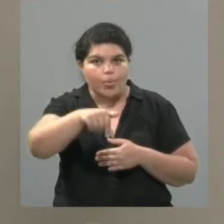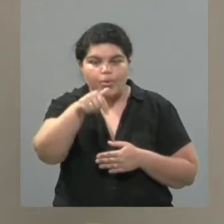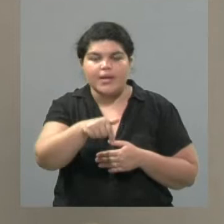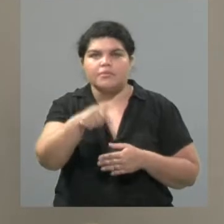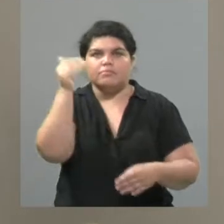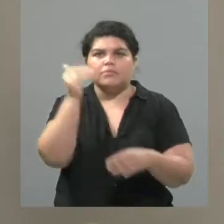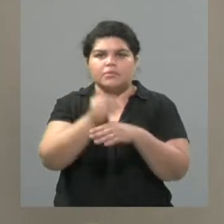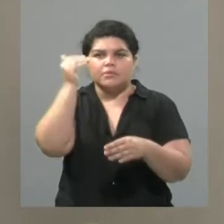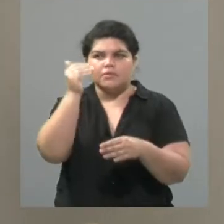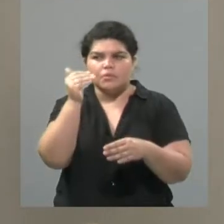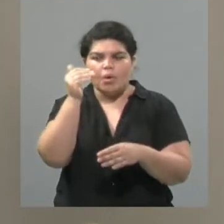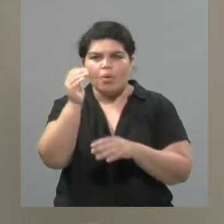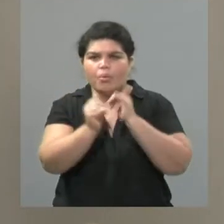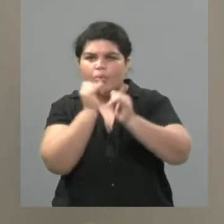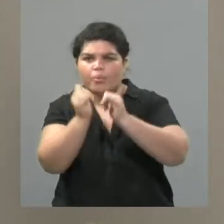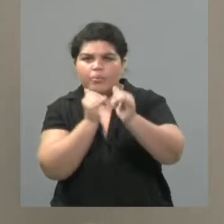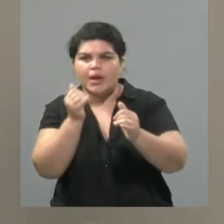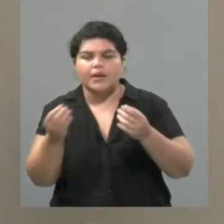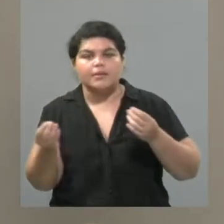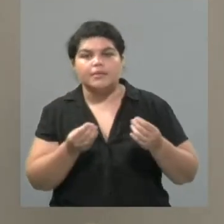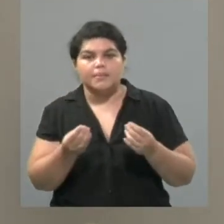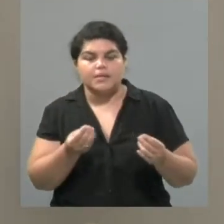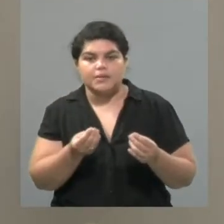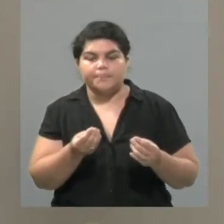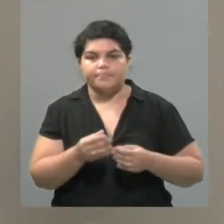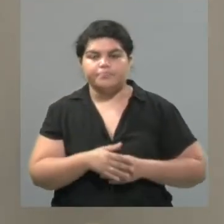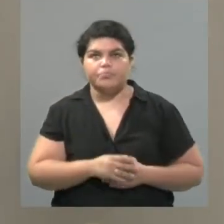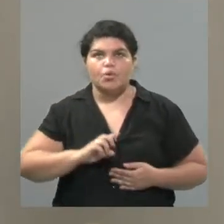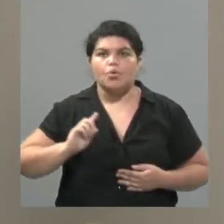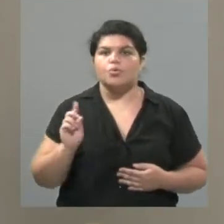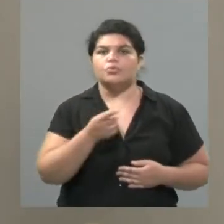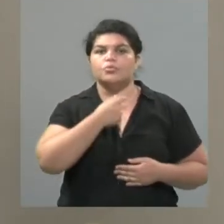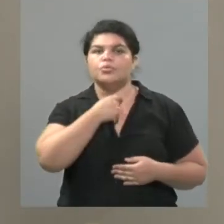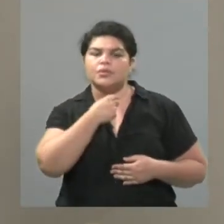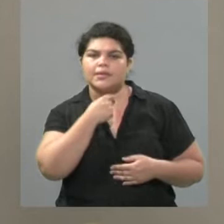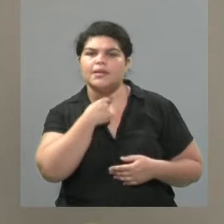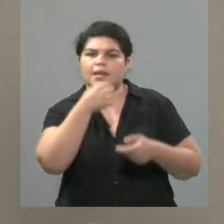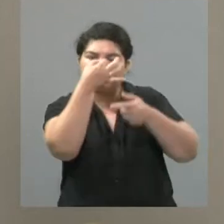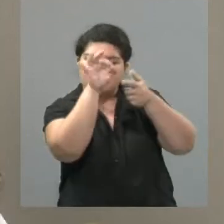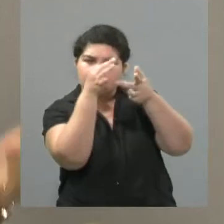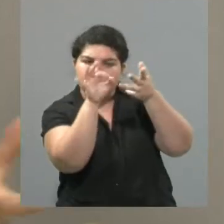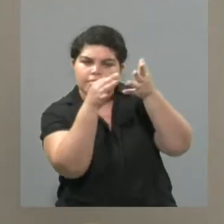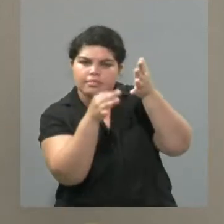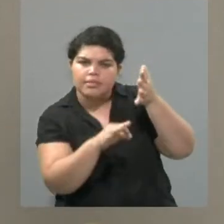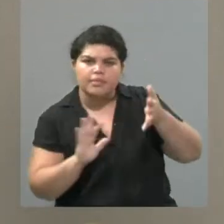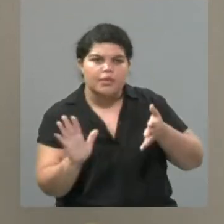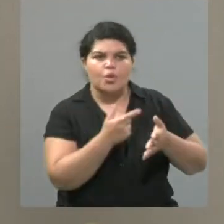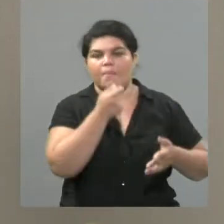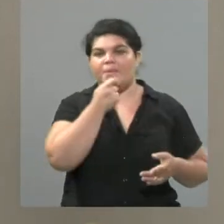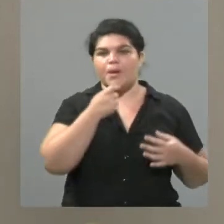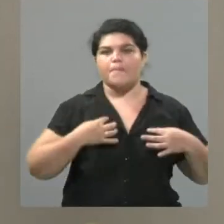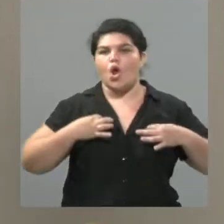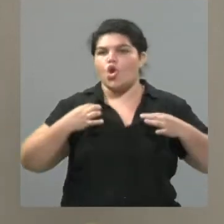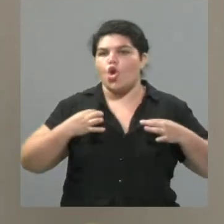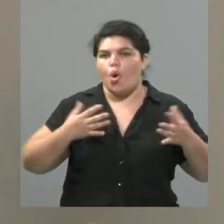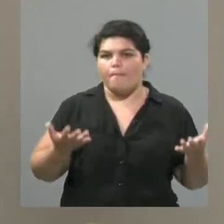en generar un concepto que estuviera implementado en cada detalle de esta obra. Por ejemplo, el vestuario, un vestuario que